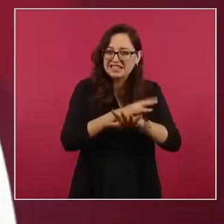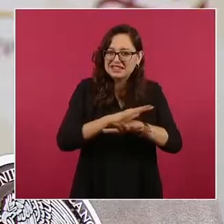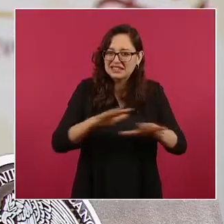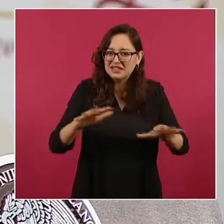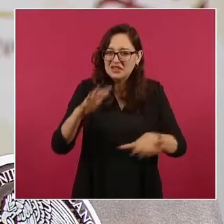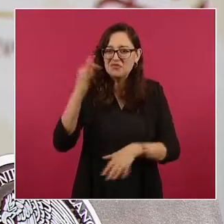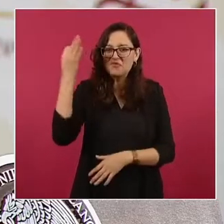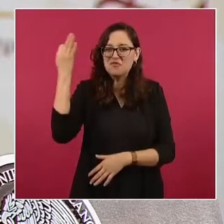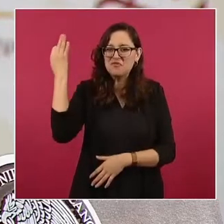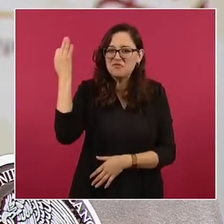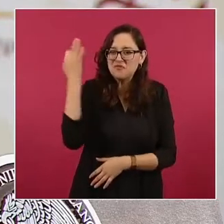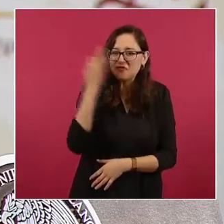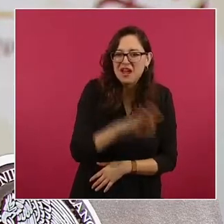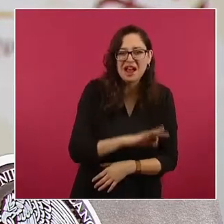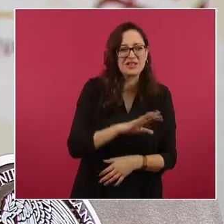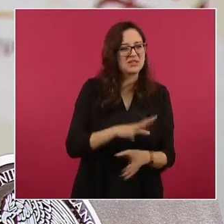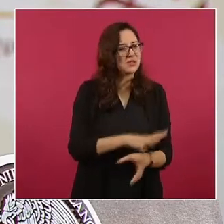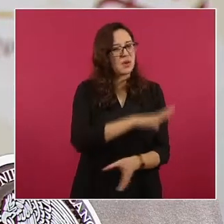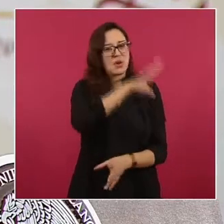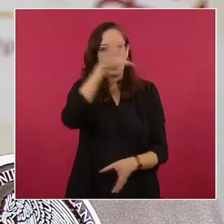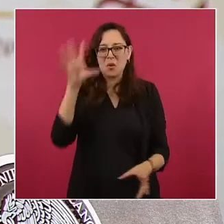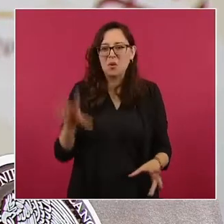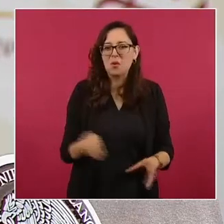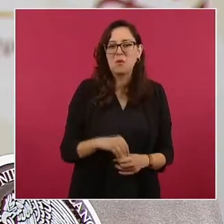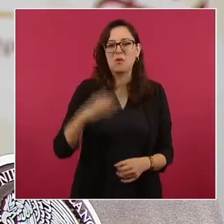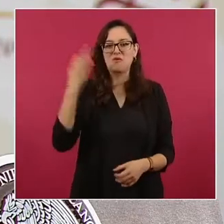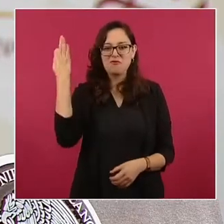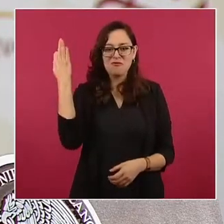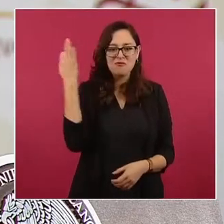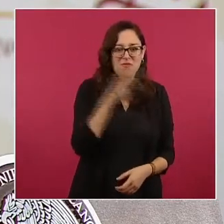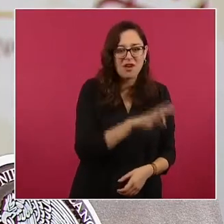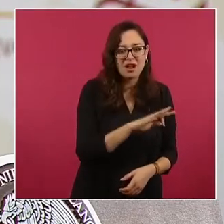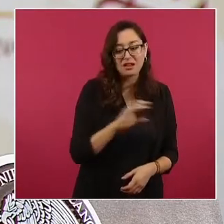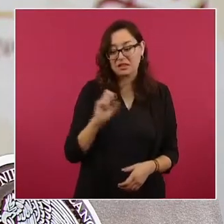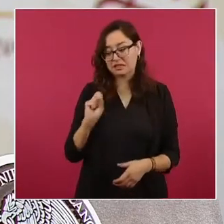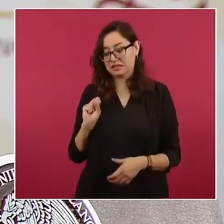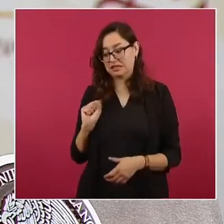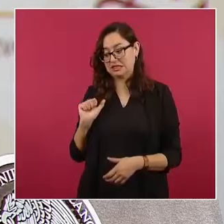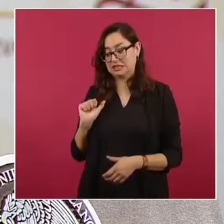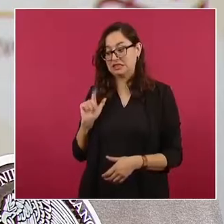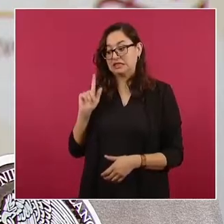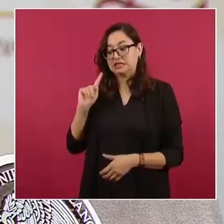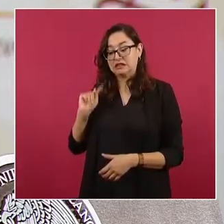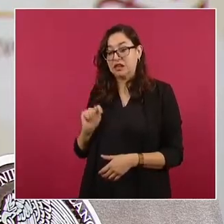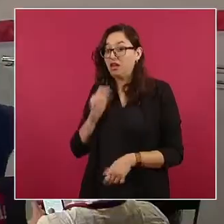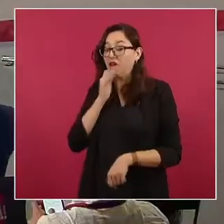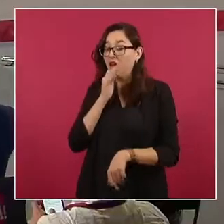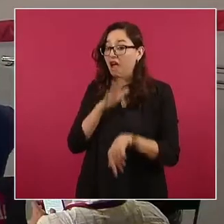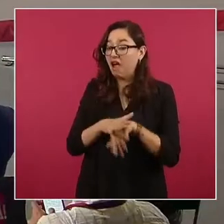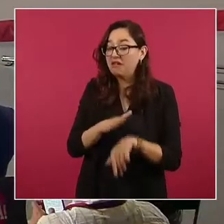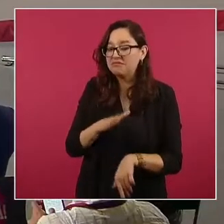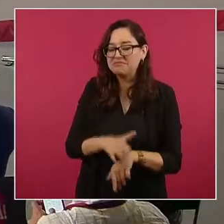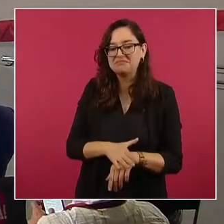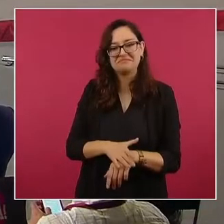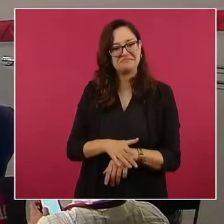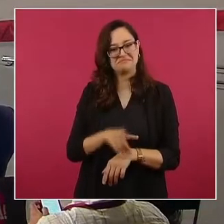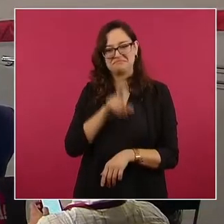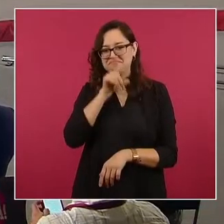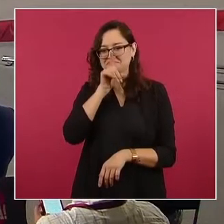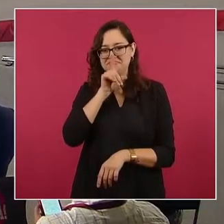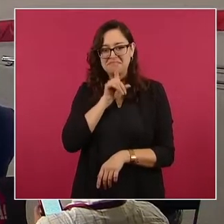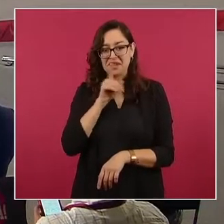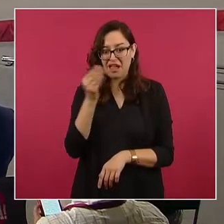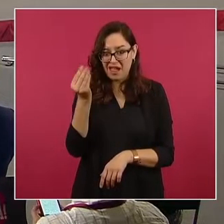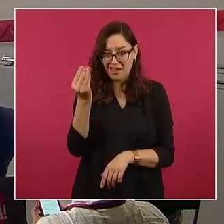falsa. Al respecto, el Servicio de Administración Tributaria informó que no cobra impuestos por depósitos en